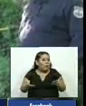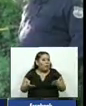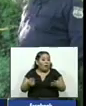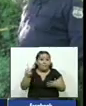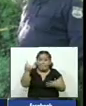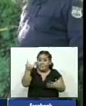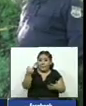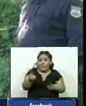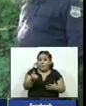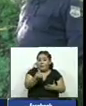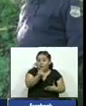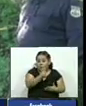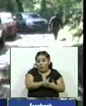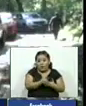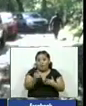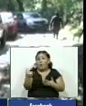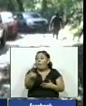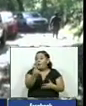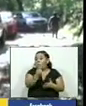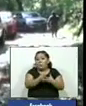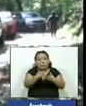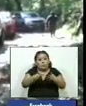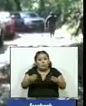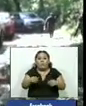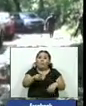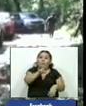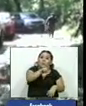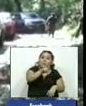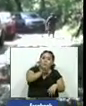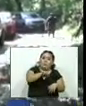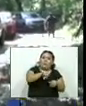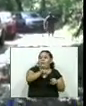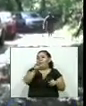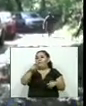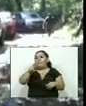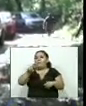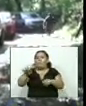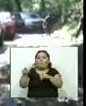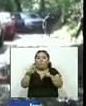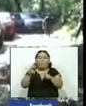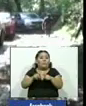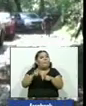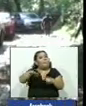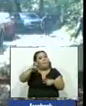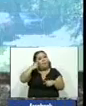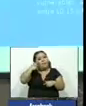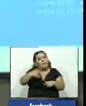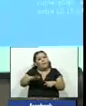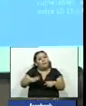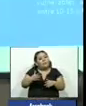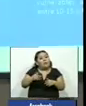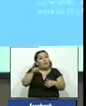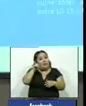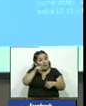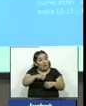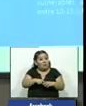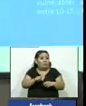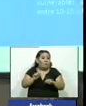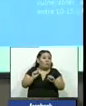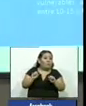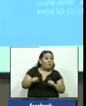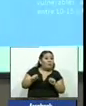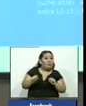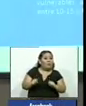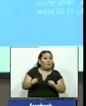humano que nosotros perdemos en los países los jóvenes entre 15 y 19 son mucho más vulnerables o tienen una mayor probabilidad de